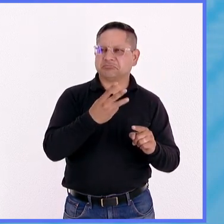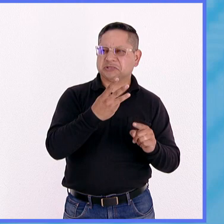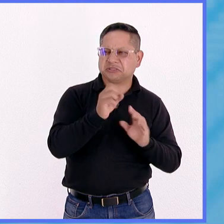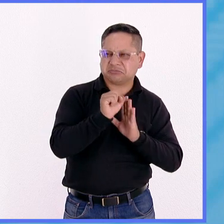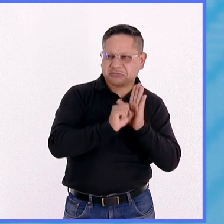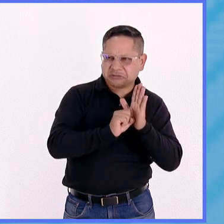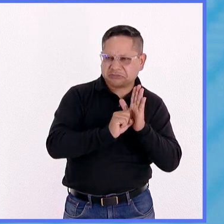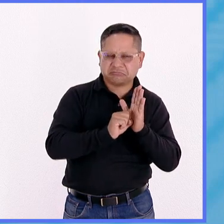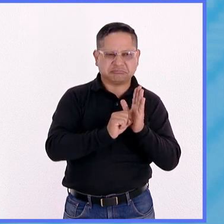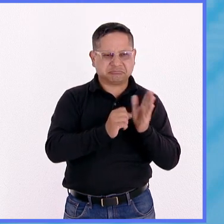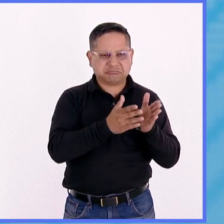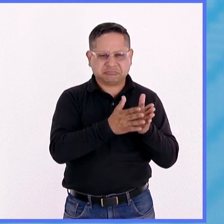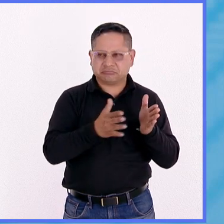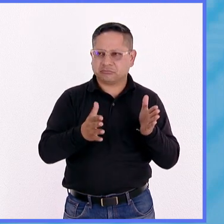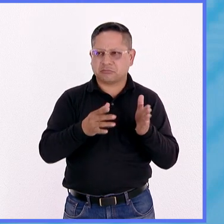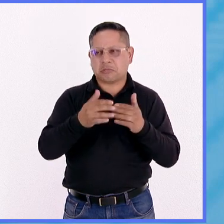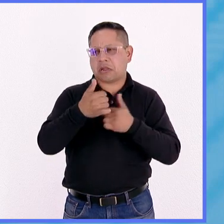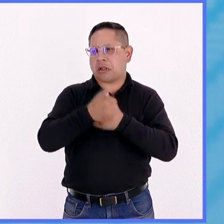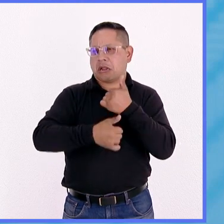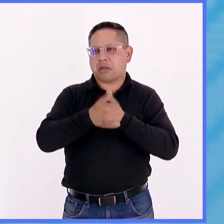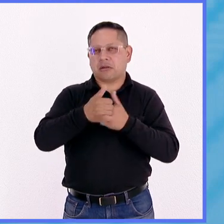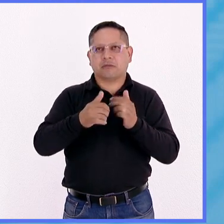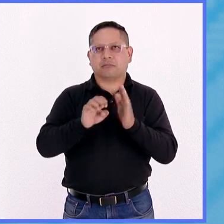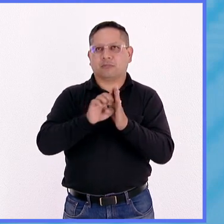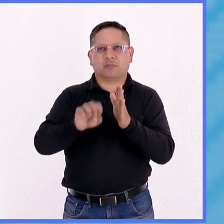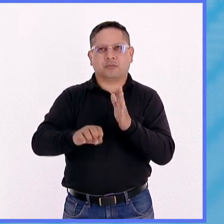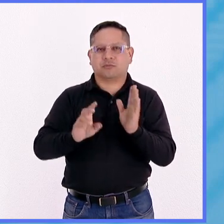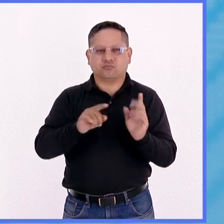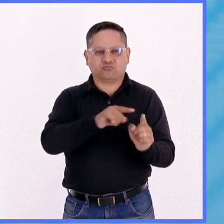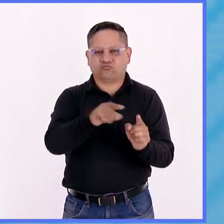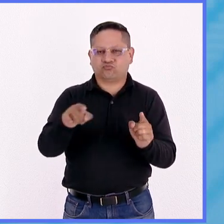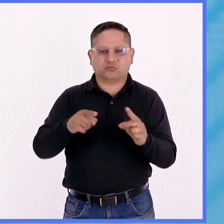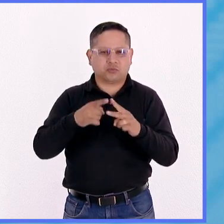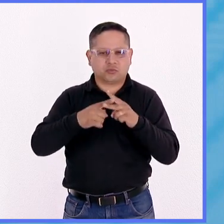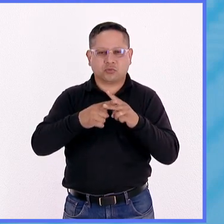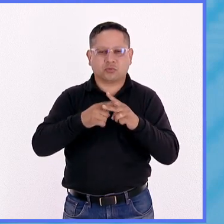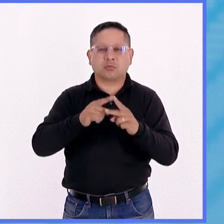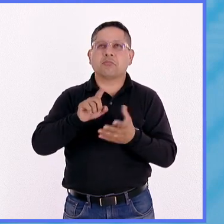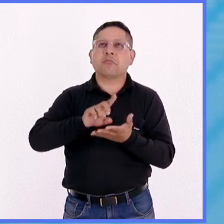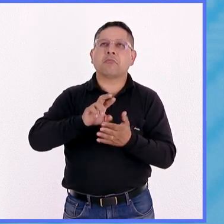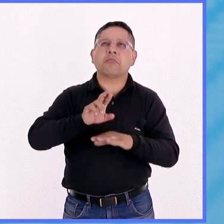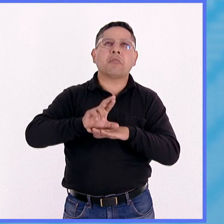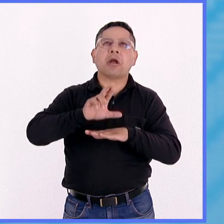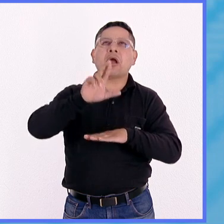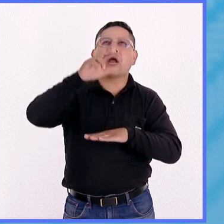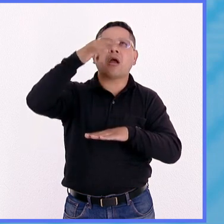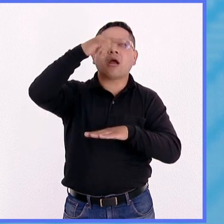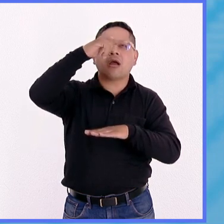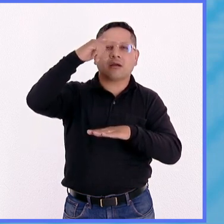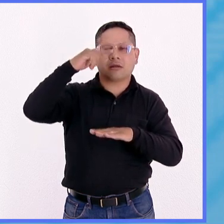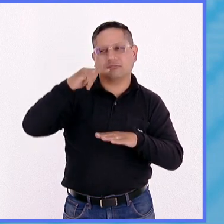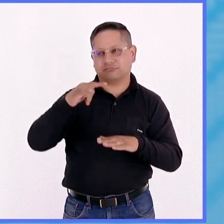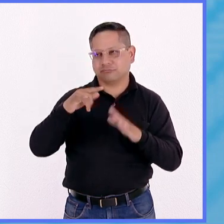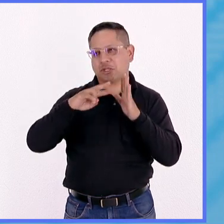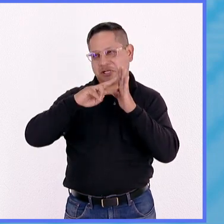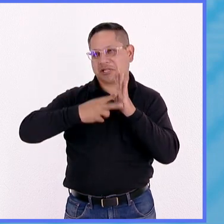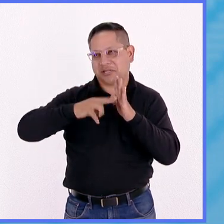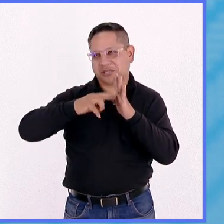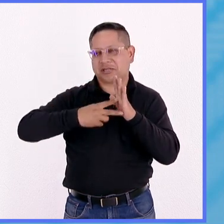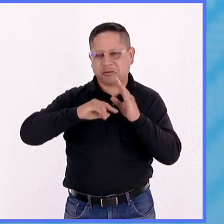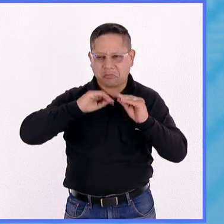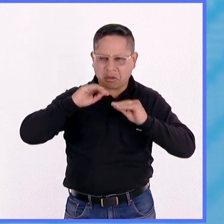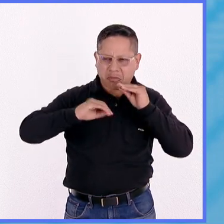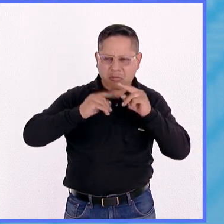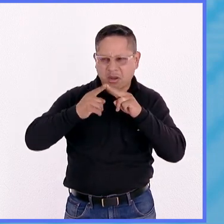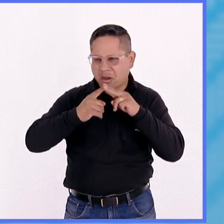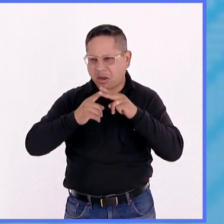en cualquier carrera. Obviamente, si van a hacer el cálculo del autogiro, pues conviene que lo haga un ingeniero. Sin embargo, en la